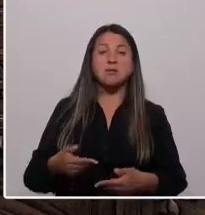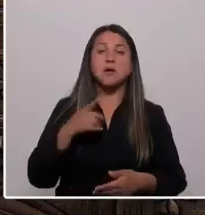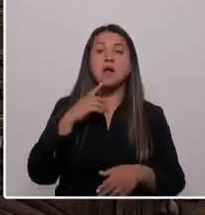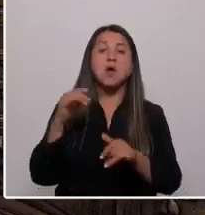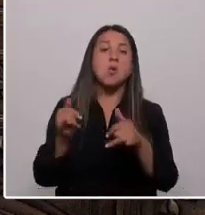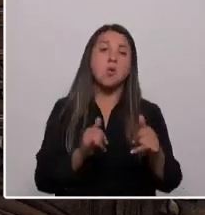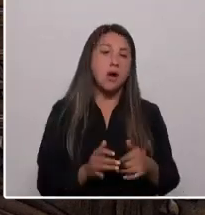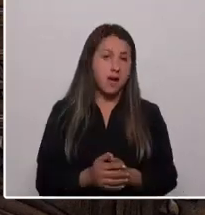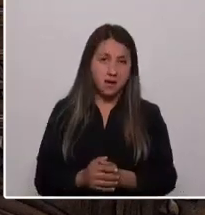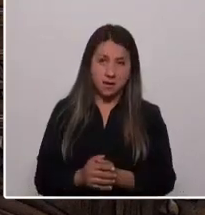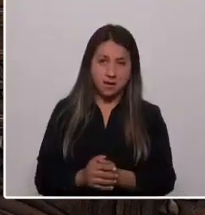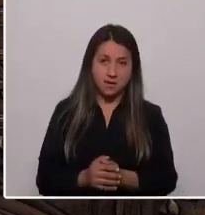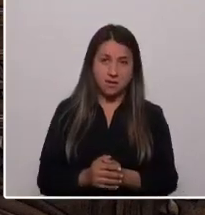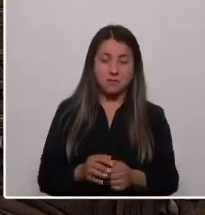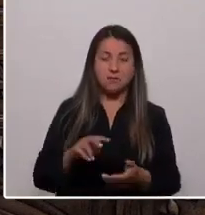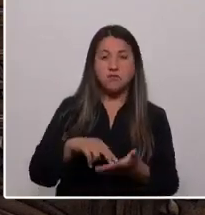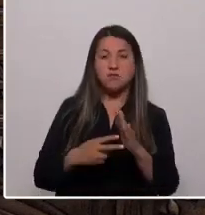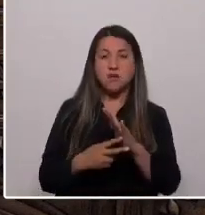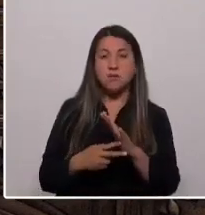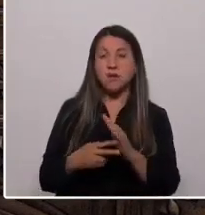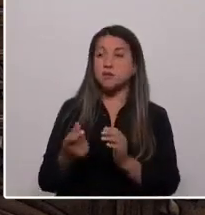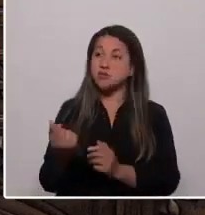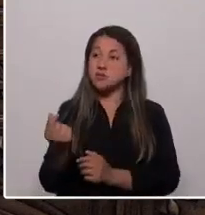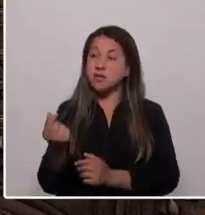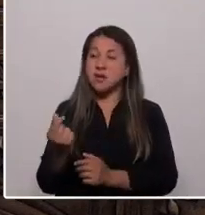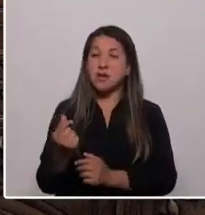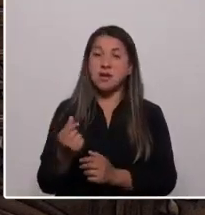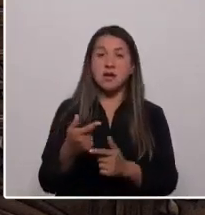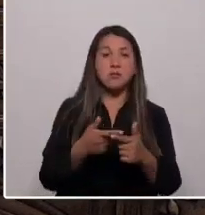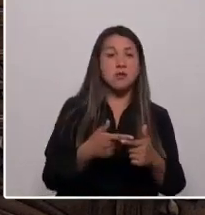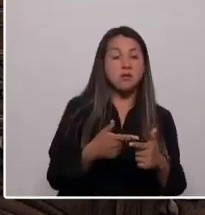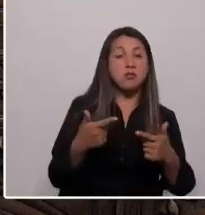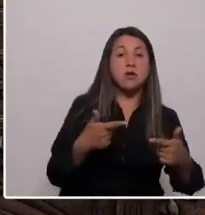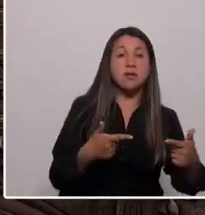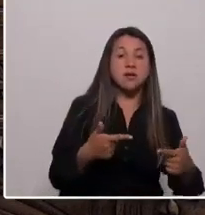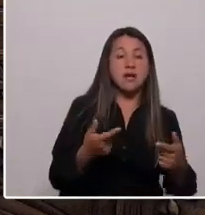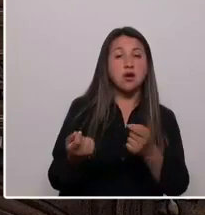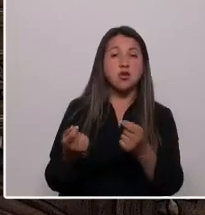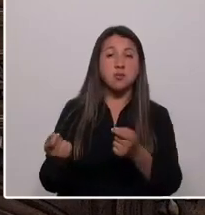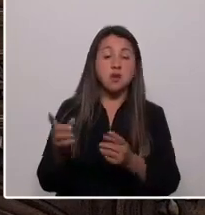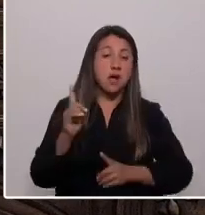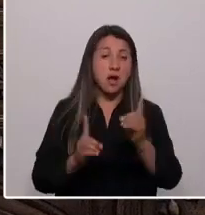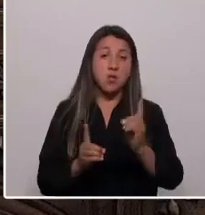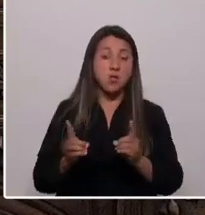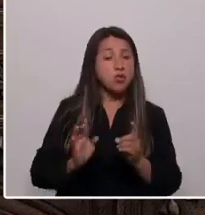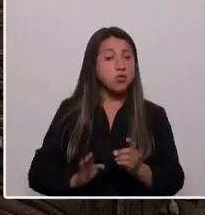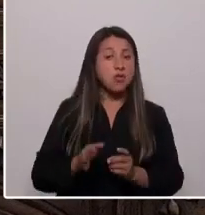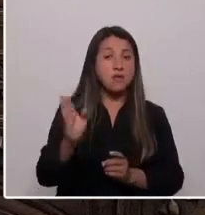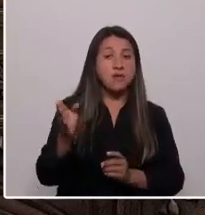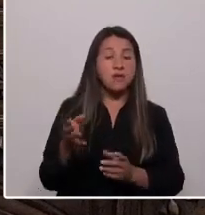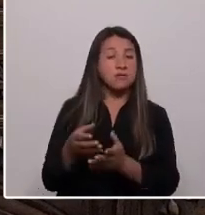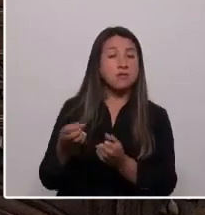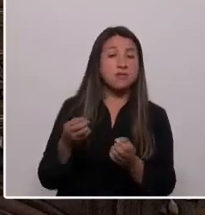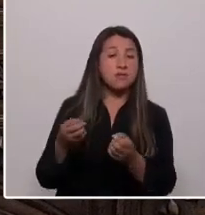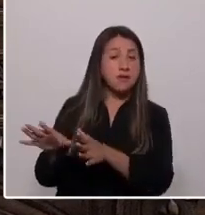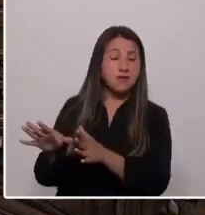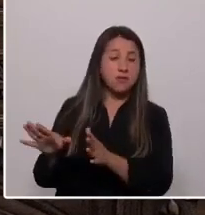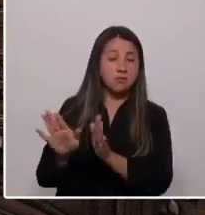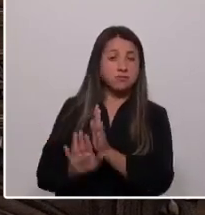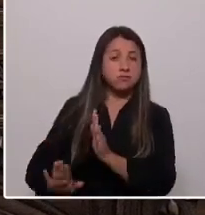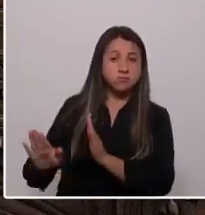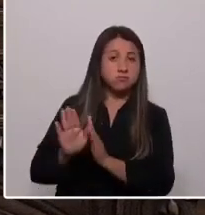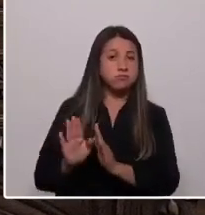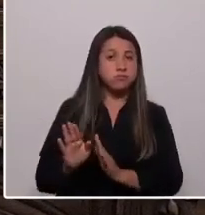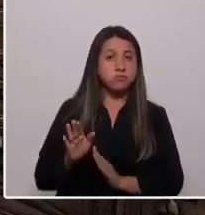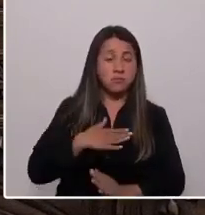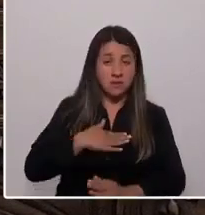y económicas de grupos que lamentablemente siguen desprotegidos y rezagados, ni para provocarles